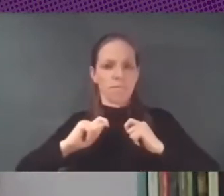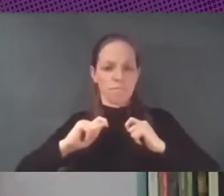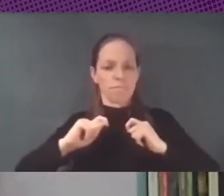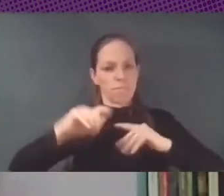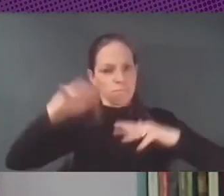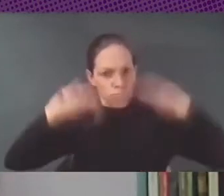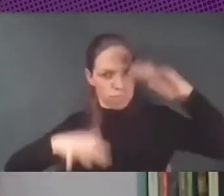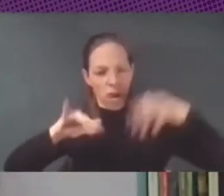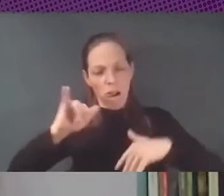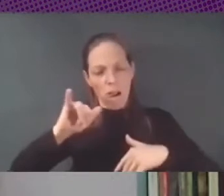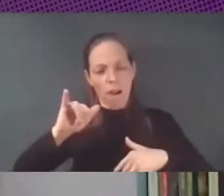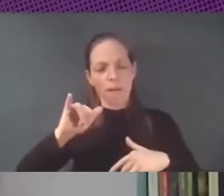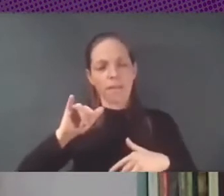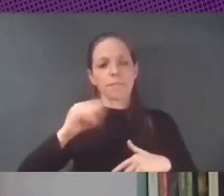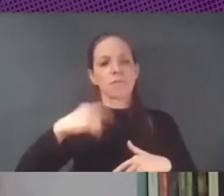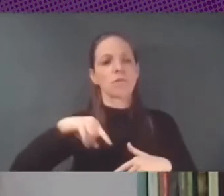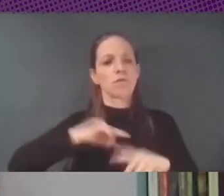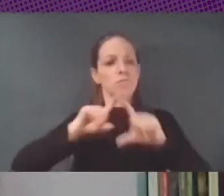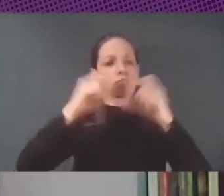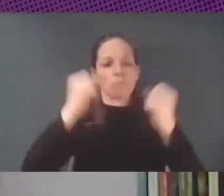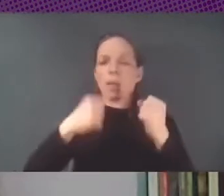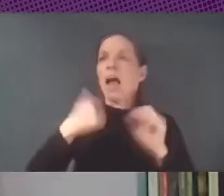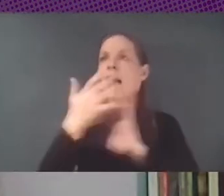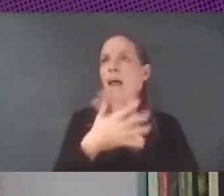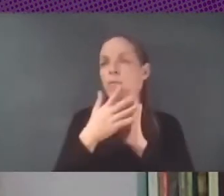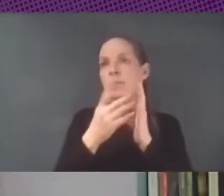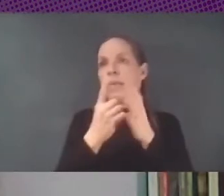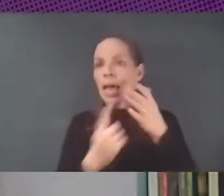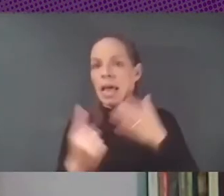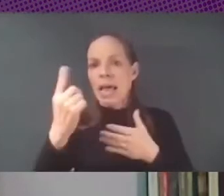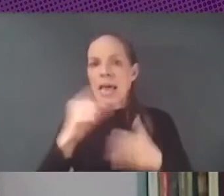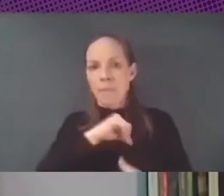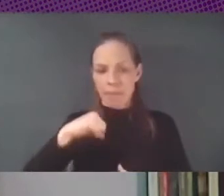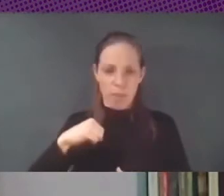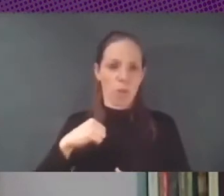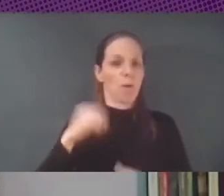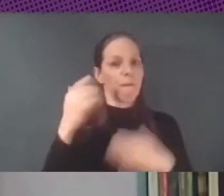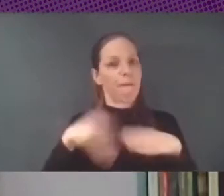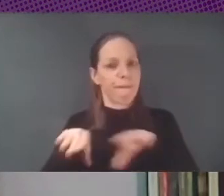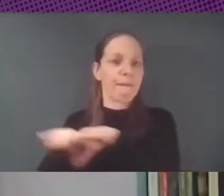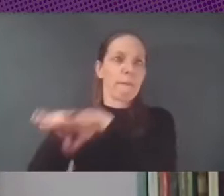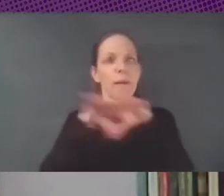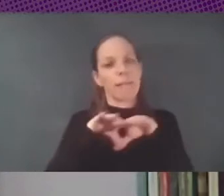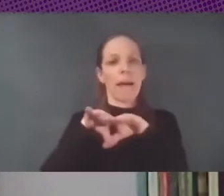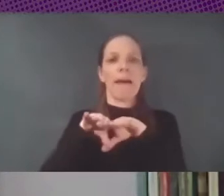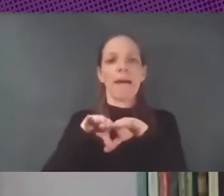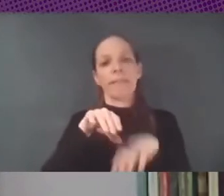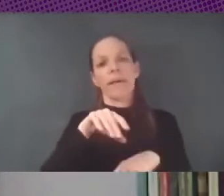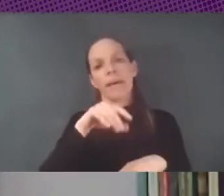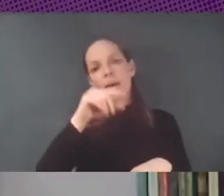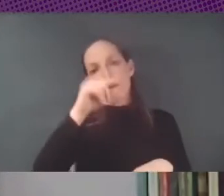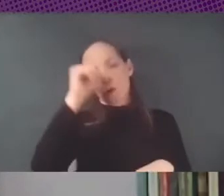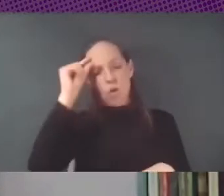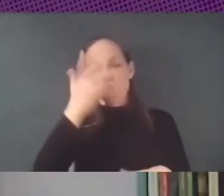organizaciones hablando de emancipación de igualdad de democratización del conocimiento de distribución de los recursos